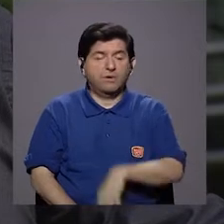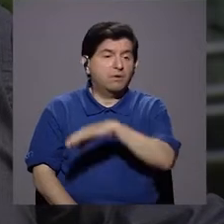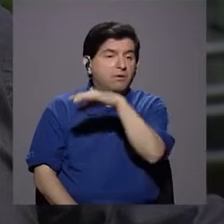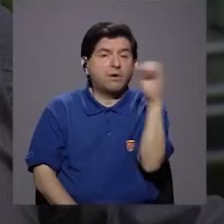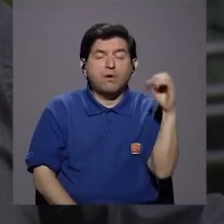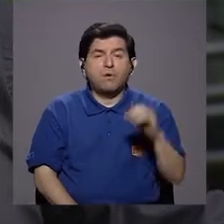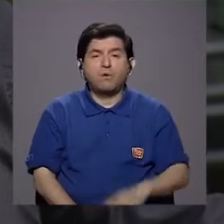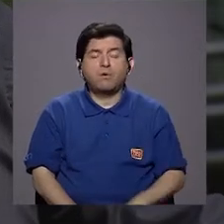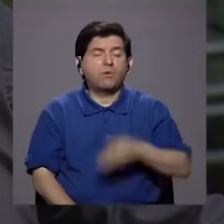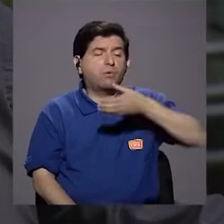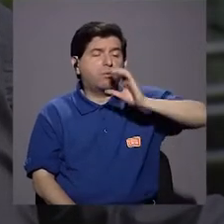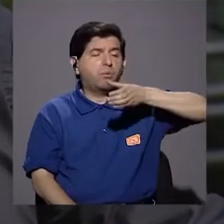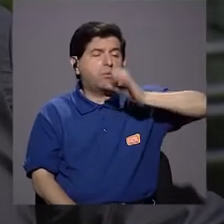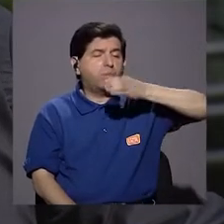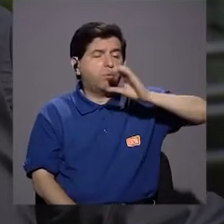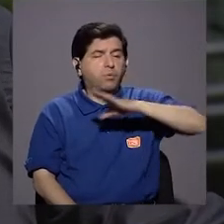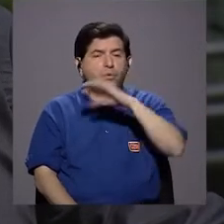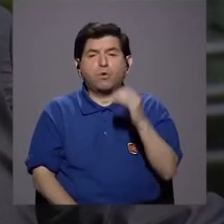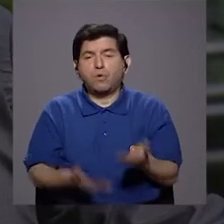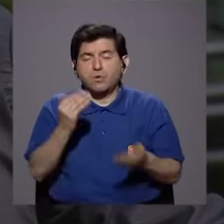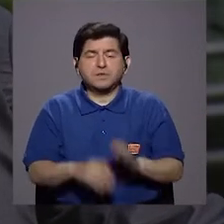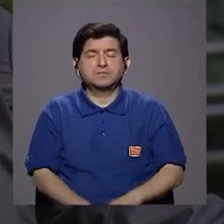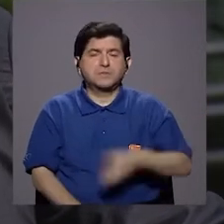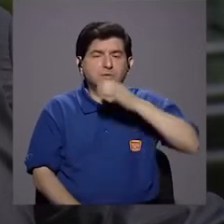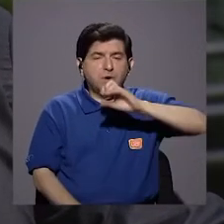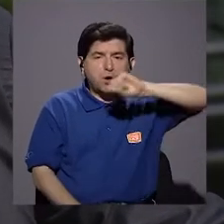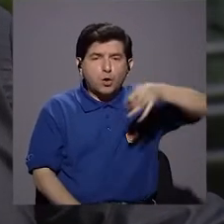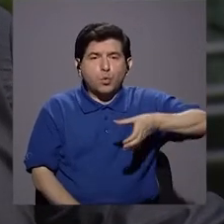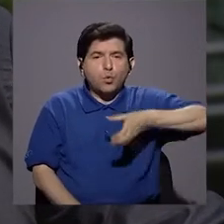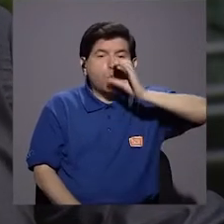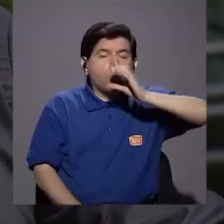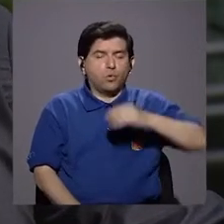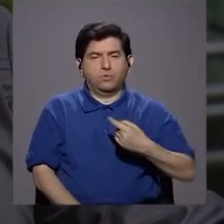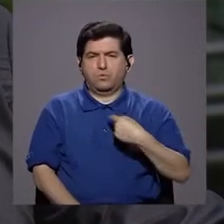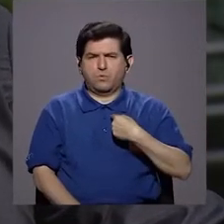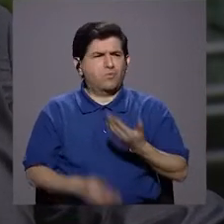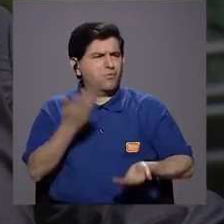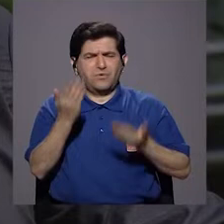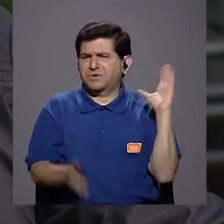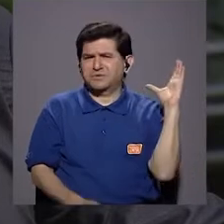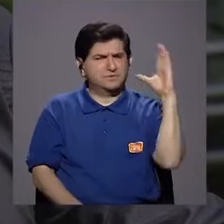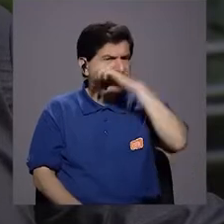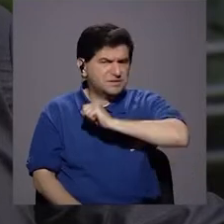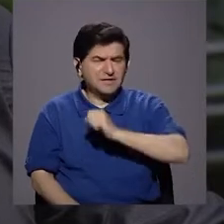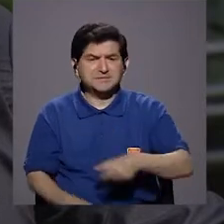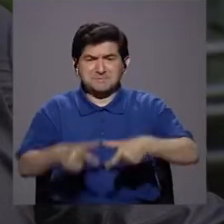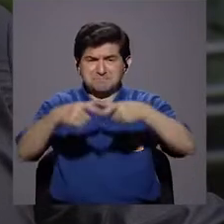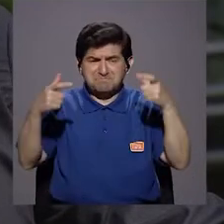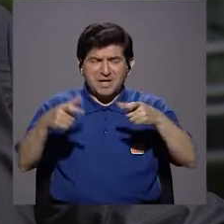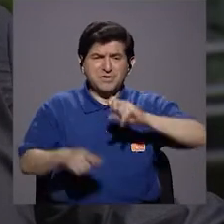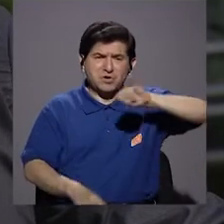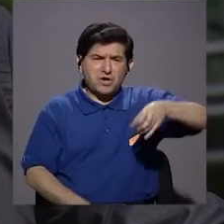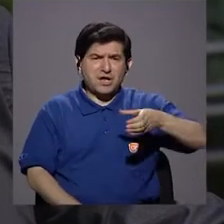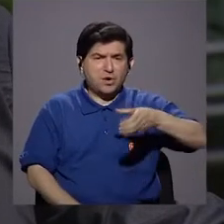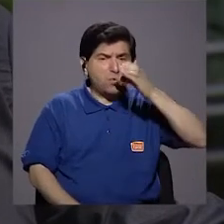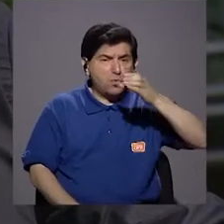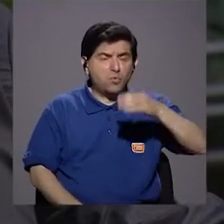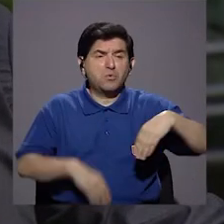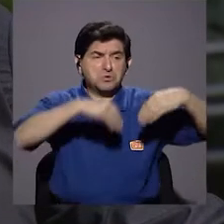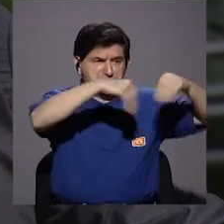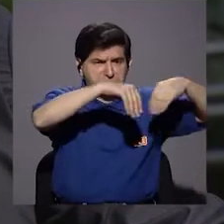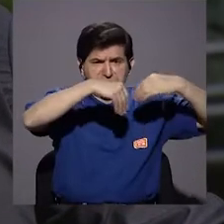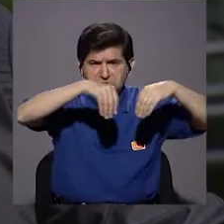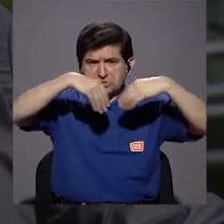que tome mucha agua, que esté tomando jugos. A veces uno no se da cuenta, pero la mayoría de los jugos que